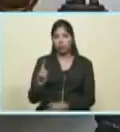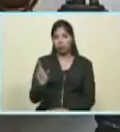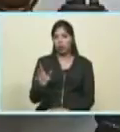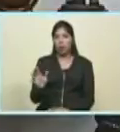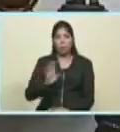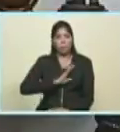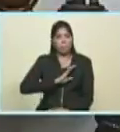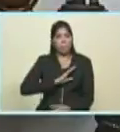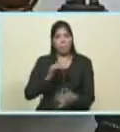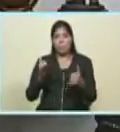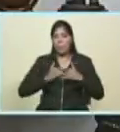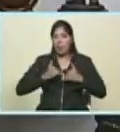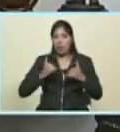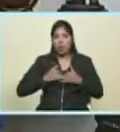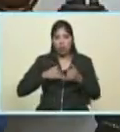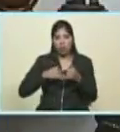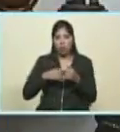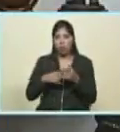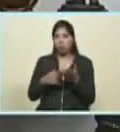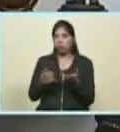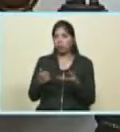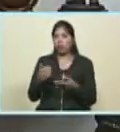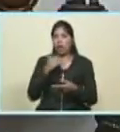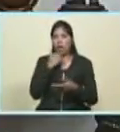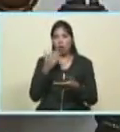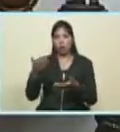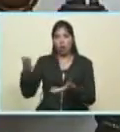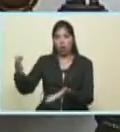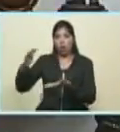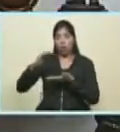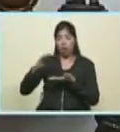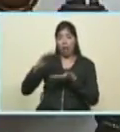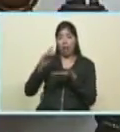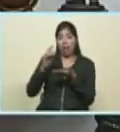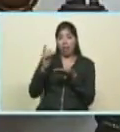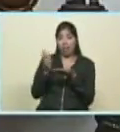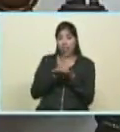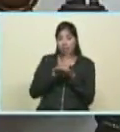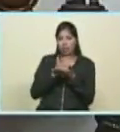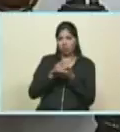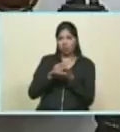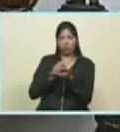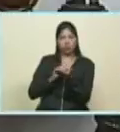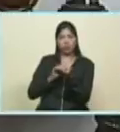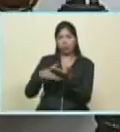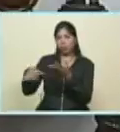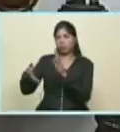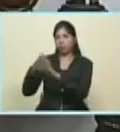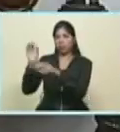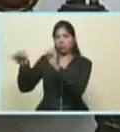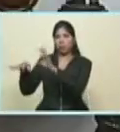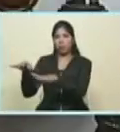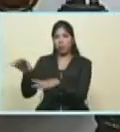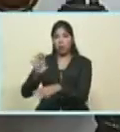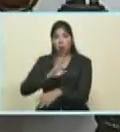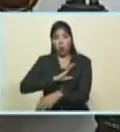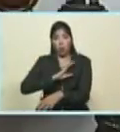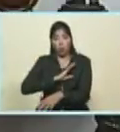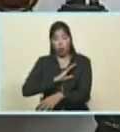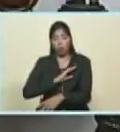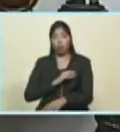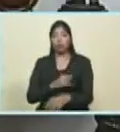los votó y se puso personalmente a escribir el plan de la patria con susurda